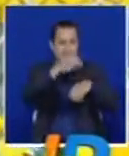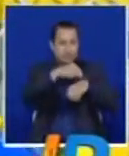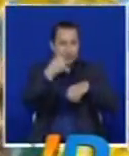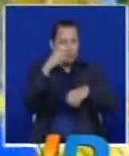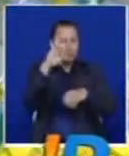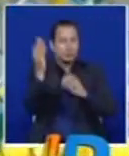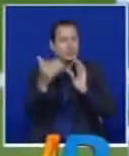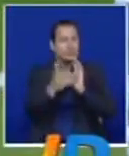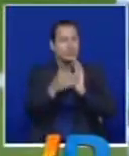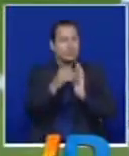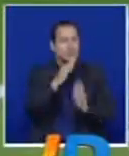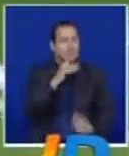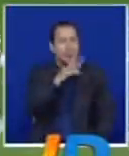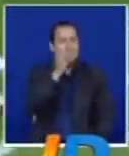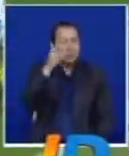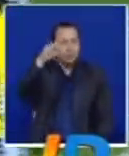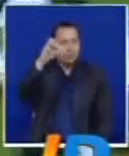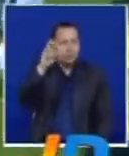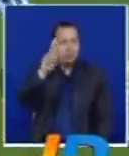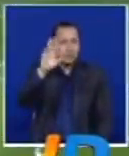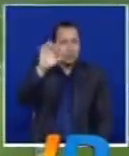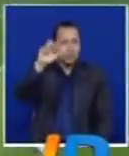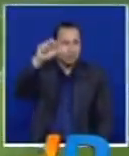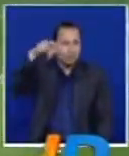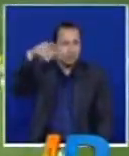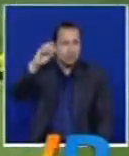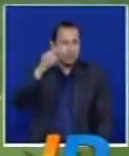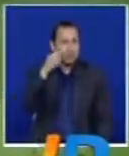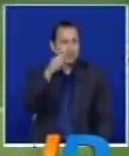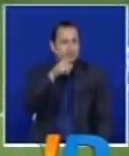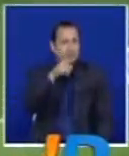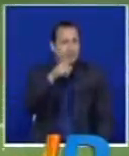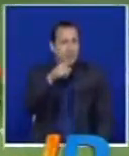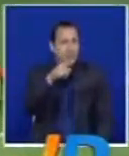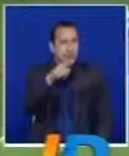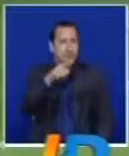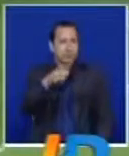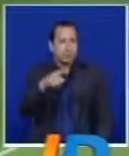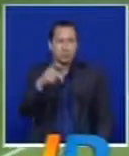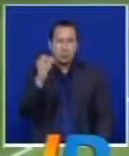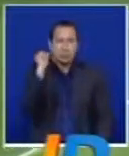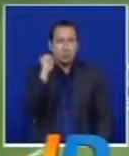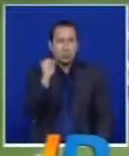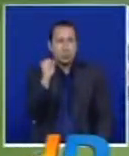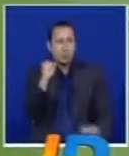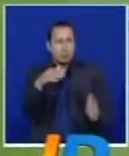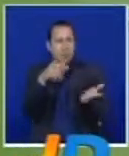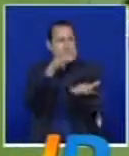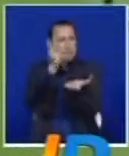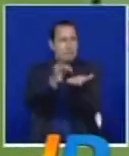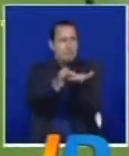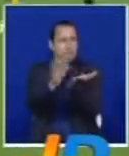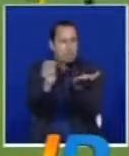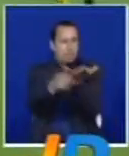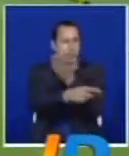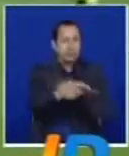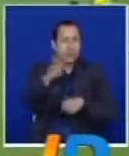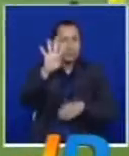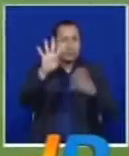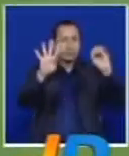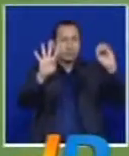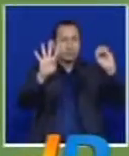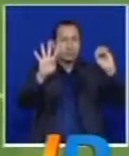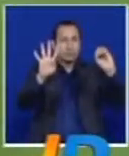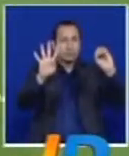de nuevo, ¿quién? Wilson Moreno, la está metiendo, el 7 en el dorso. Obsérvenlo. Potente, al medio, 16 del segundo tiempo. Y el 4 por 0,